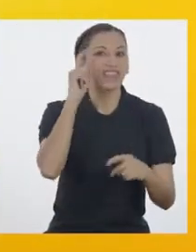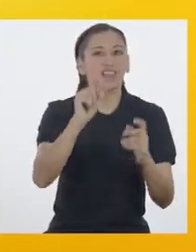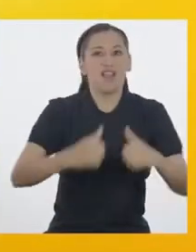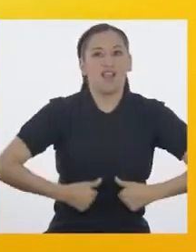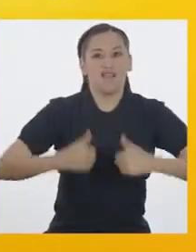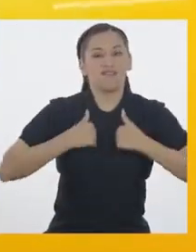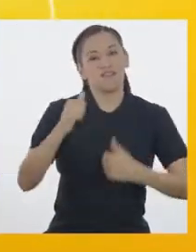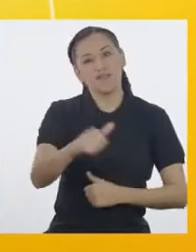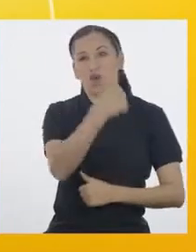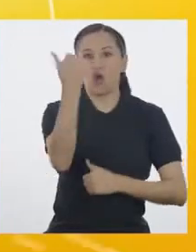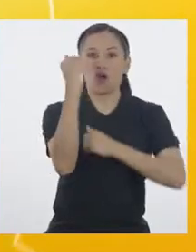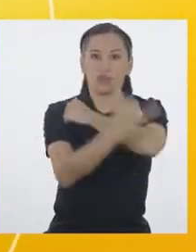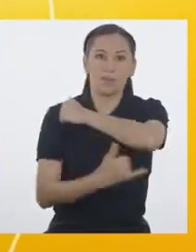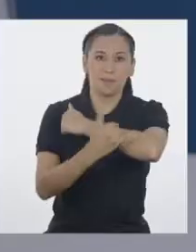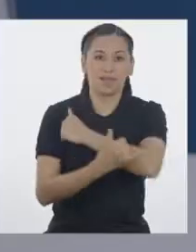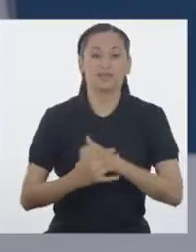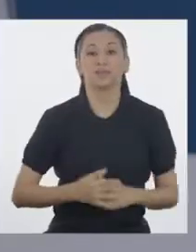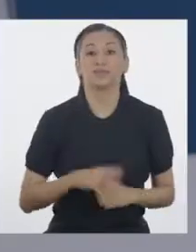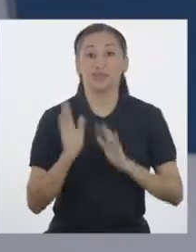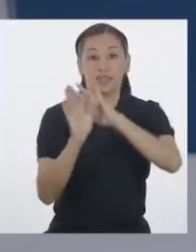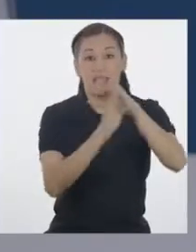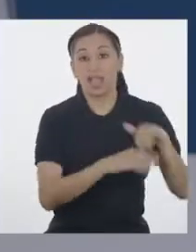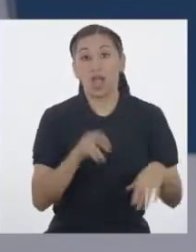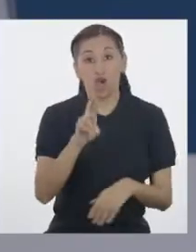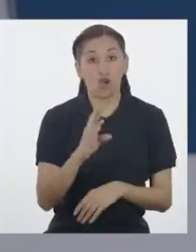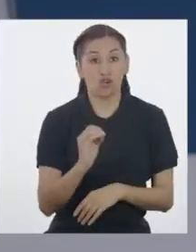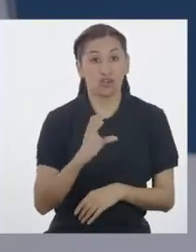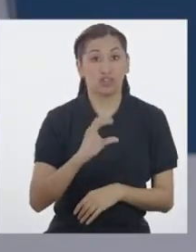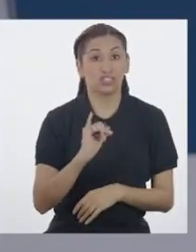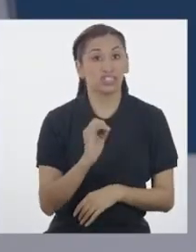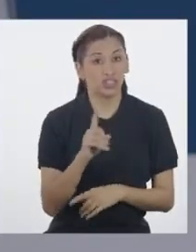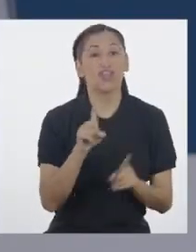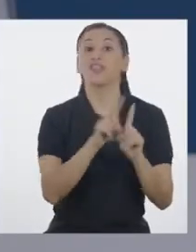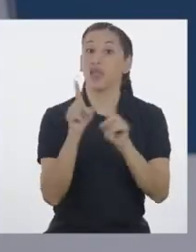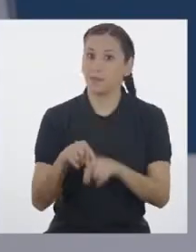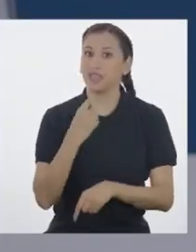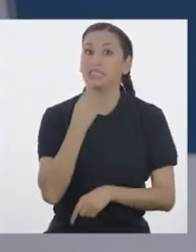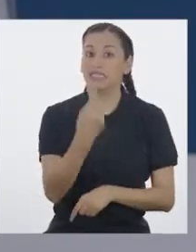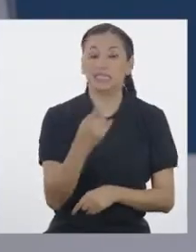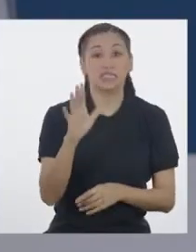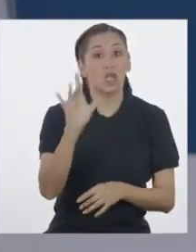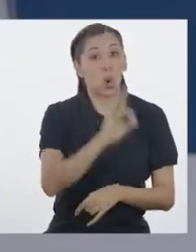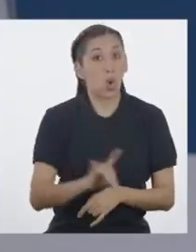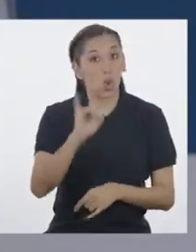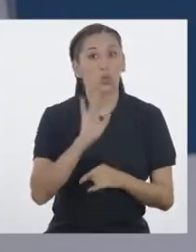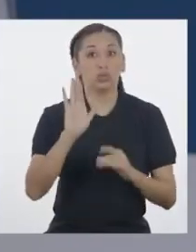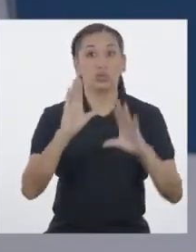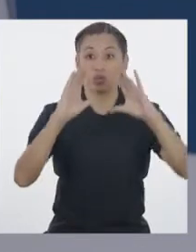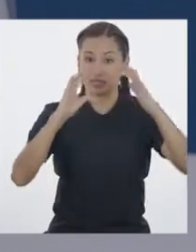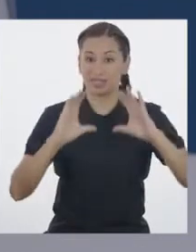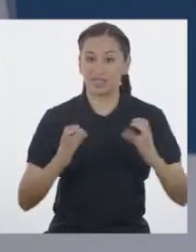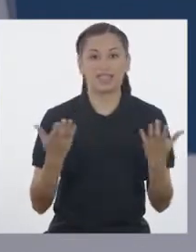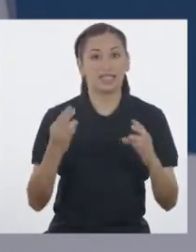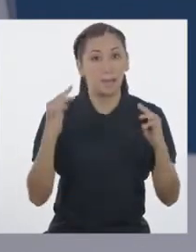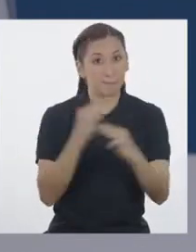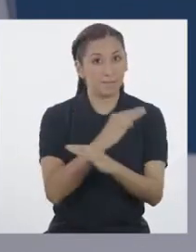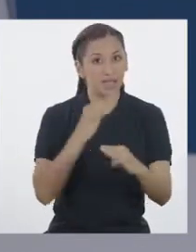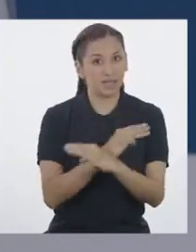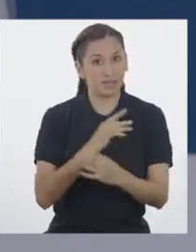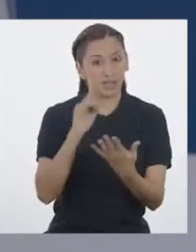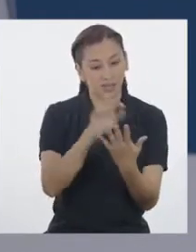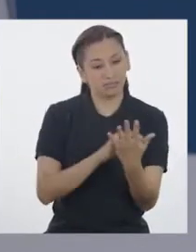tíos que viven en otros lugares. Y Rocío también mencionó sobre la utilidad del celular en sus clases de